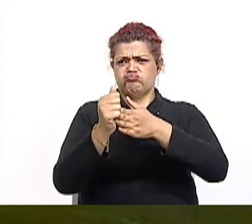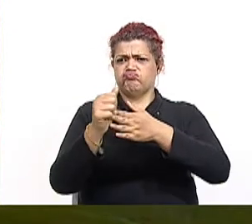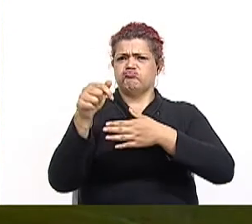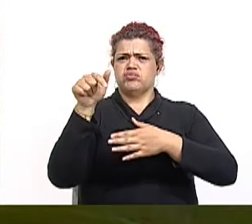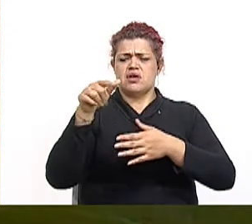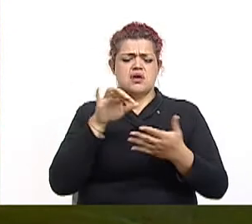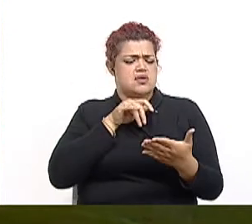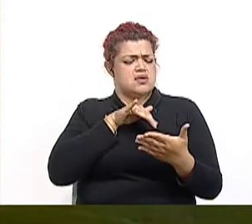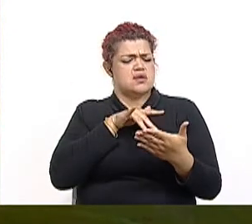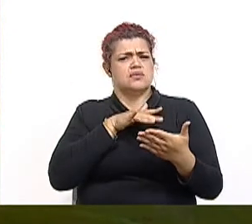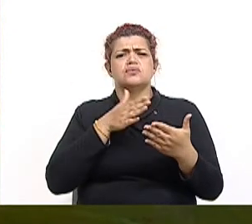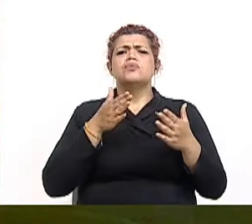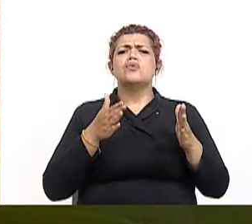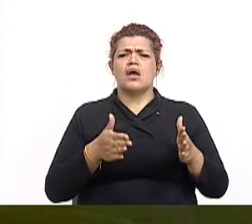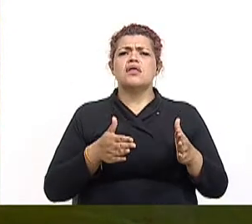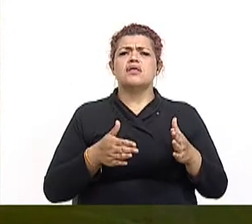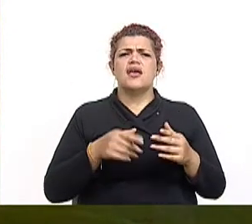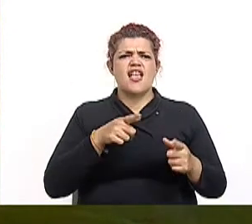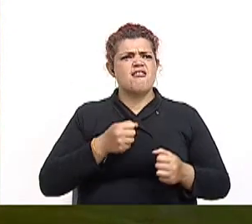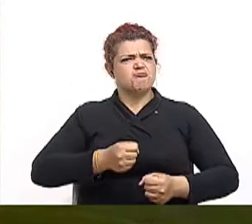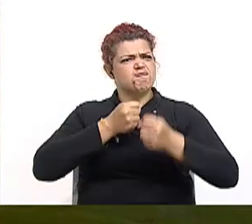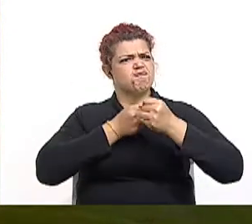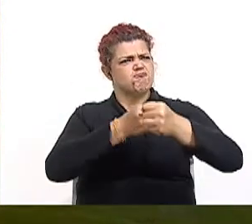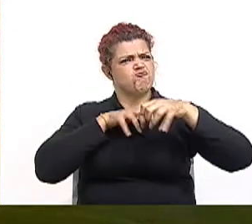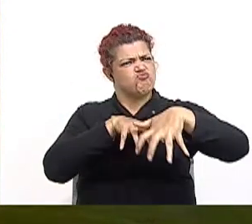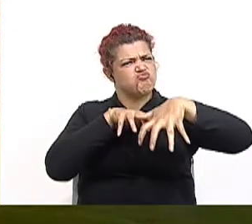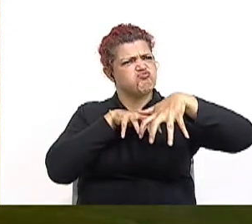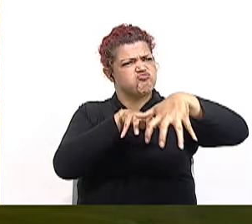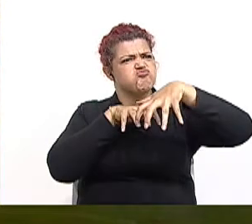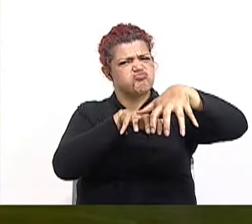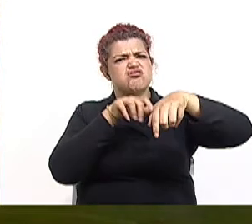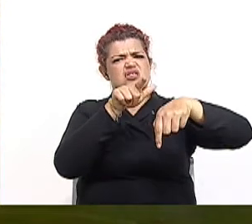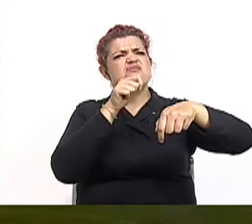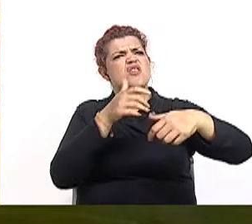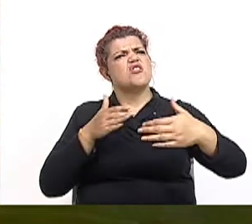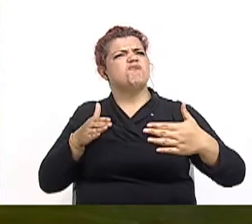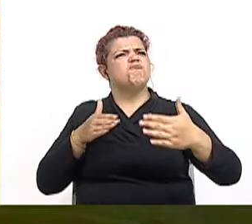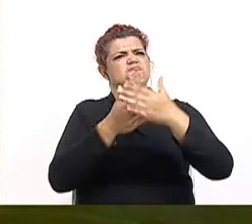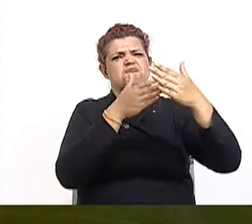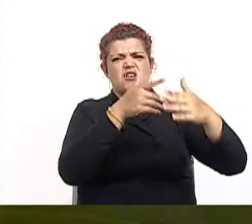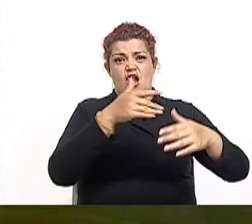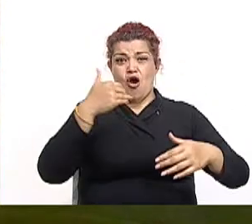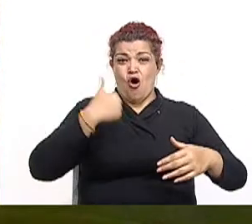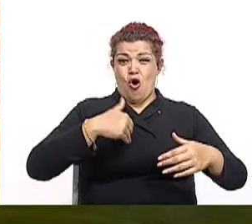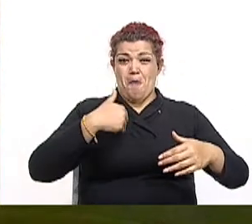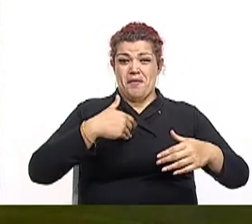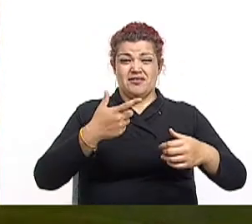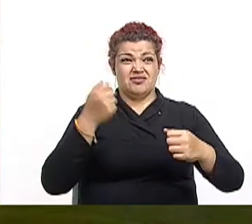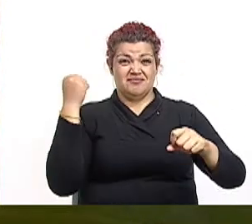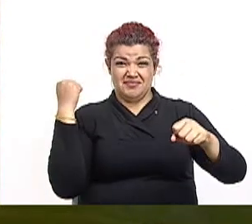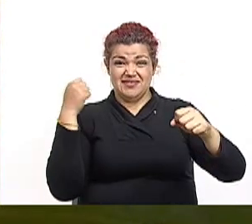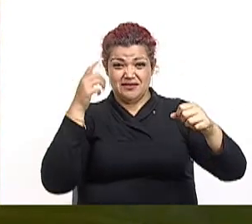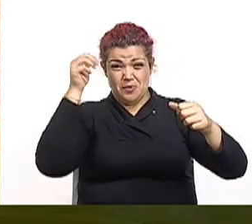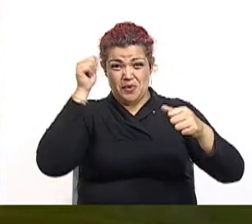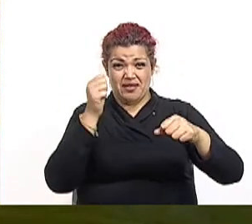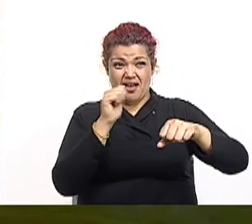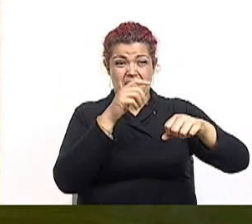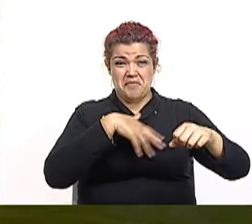años, que después de una manifestación en contra de la dictadura de los hermanos Tinoco, deciden